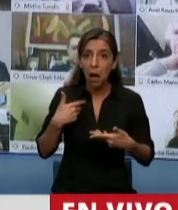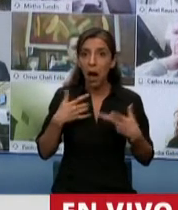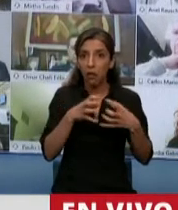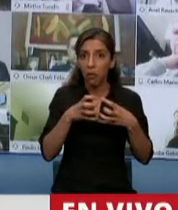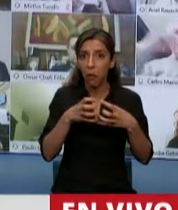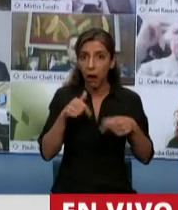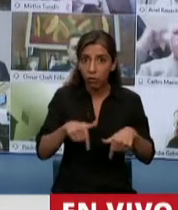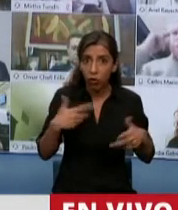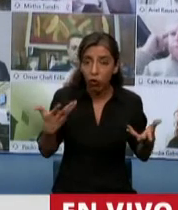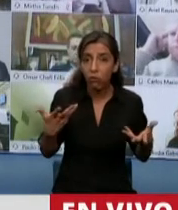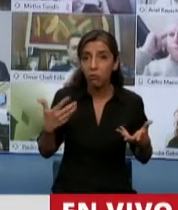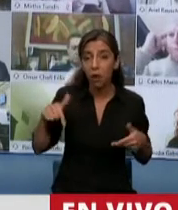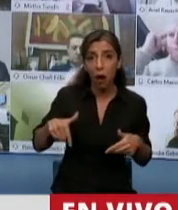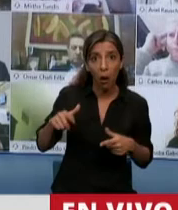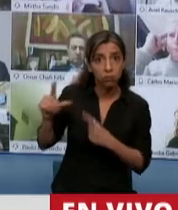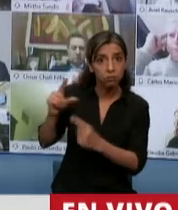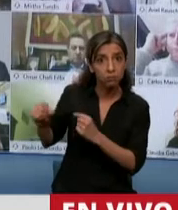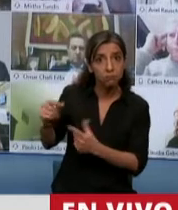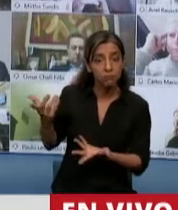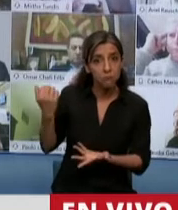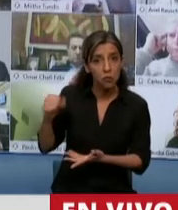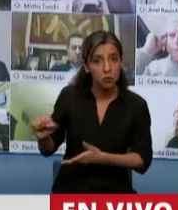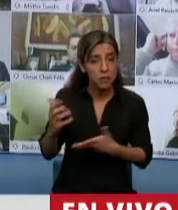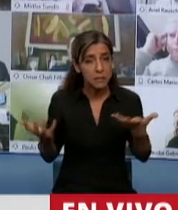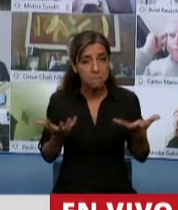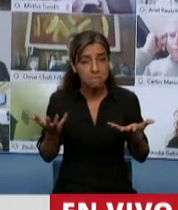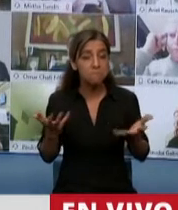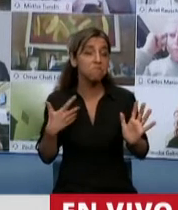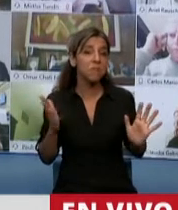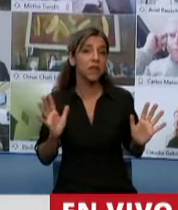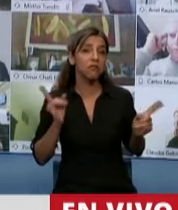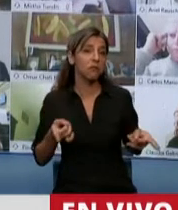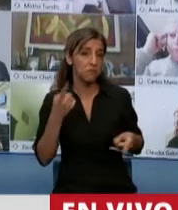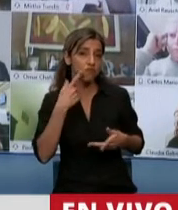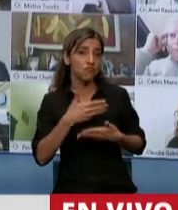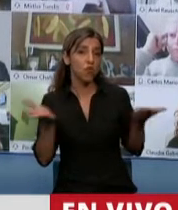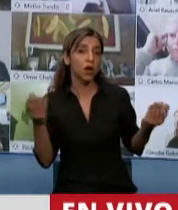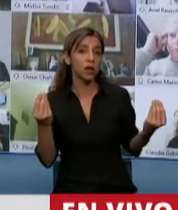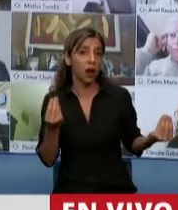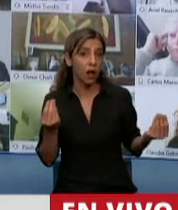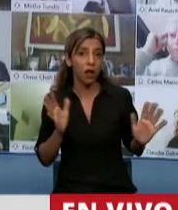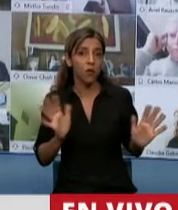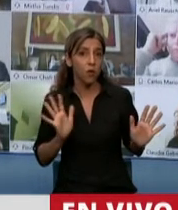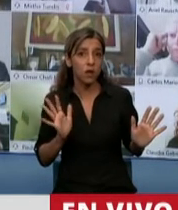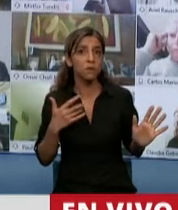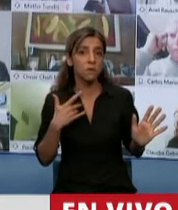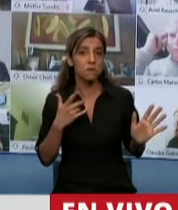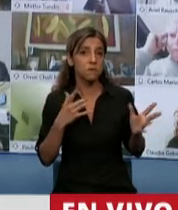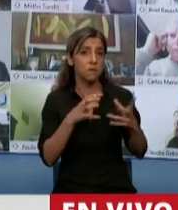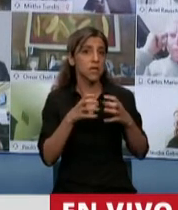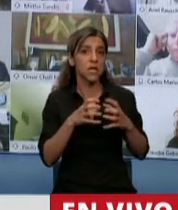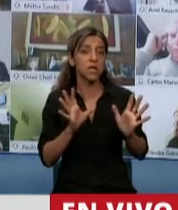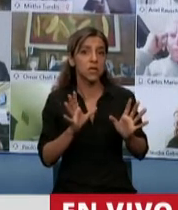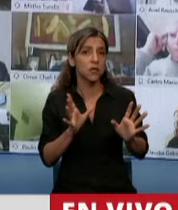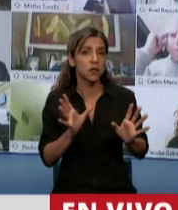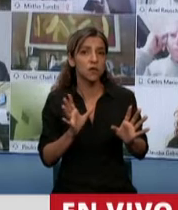Pero además dejar en claro que tampoco tuvieron la voluntad de llamar a sesionar en comisión. Digo, más